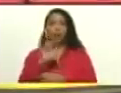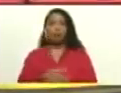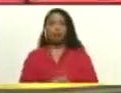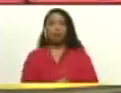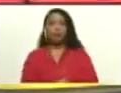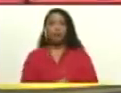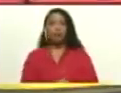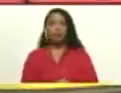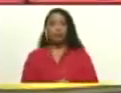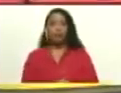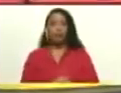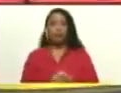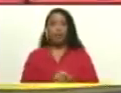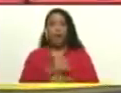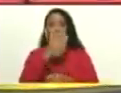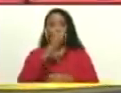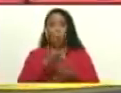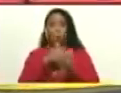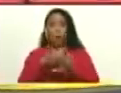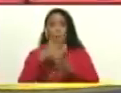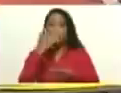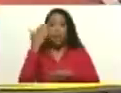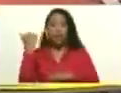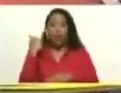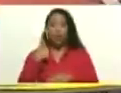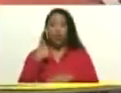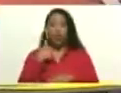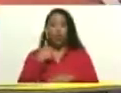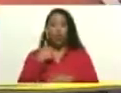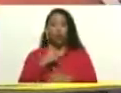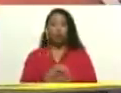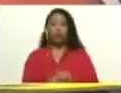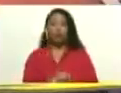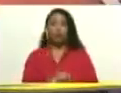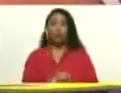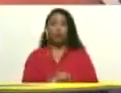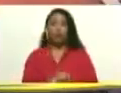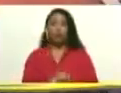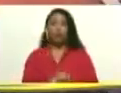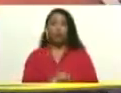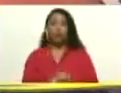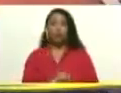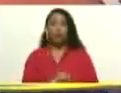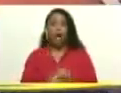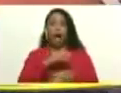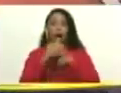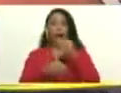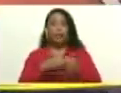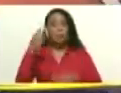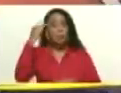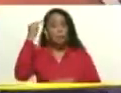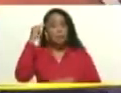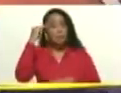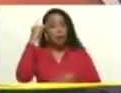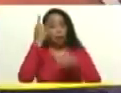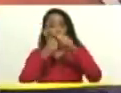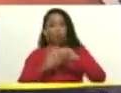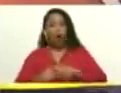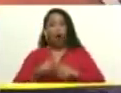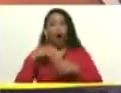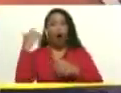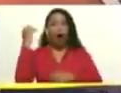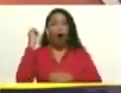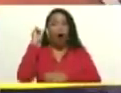Ya el jueves pasado me correspondió rendir memoria y cuenta ante la Asamblea Nacional.